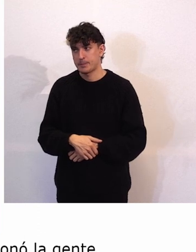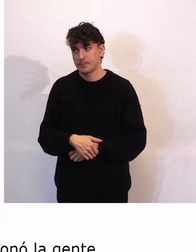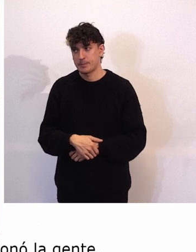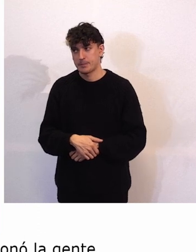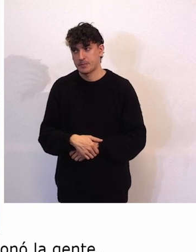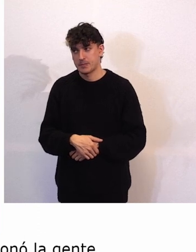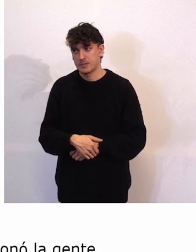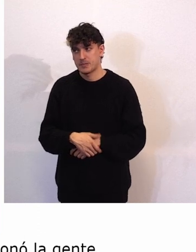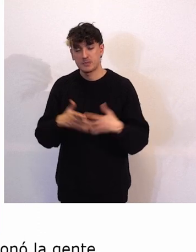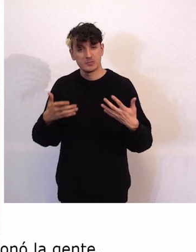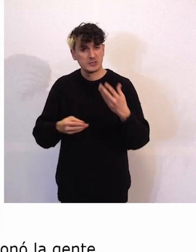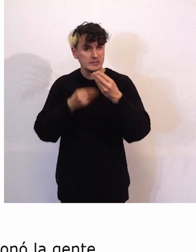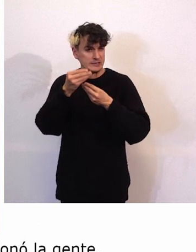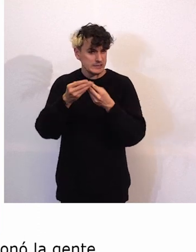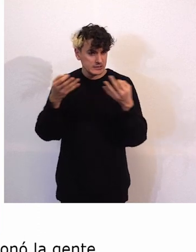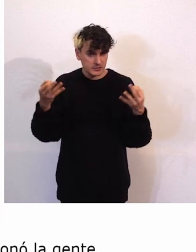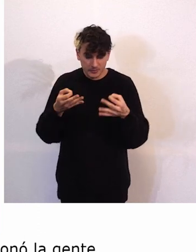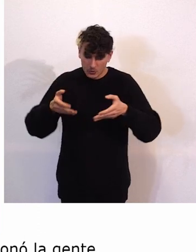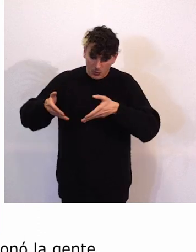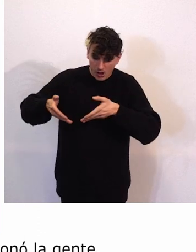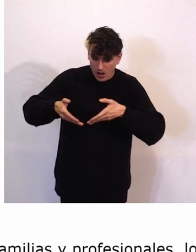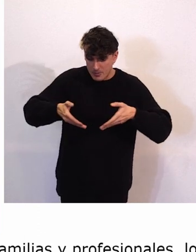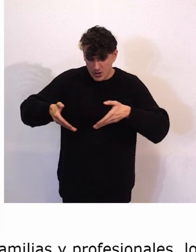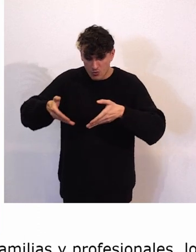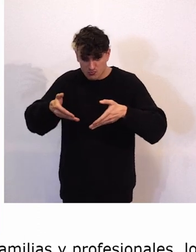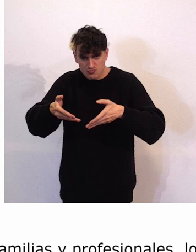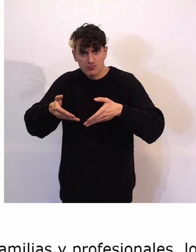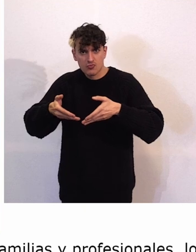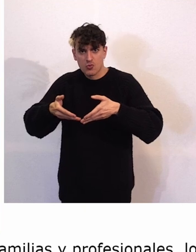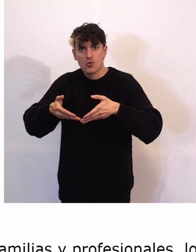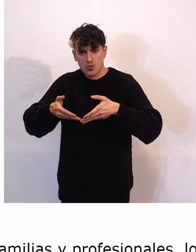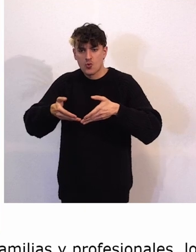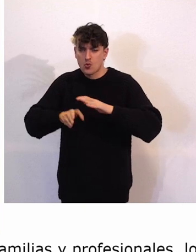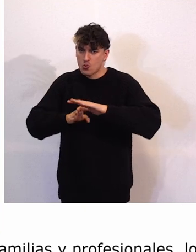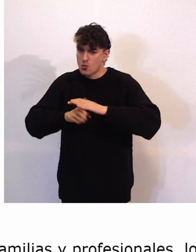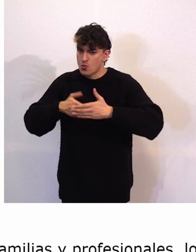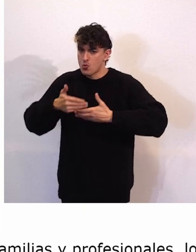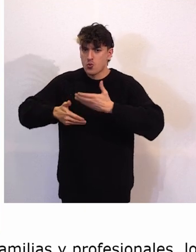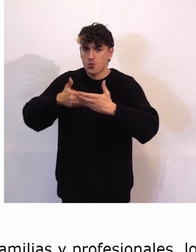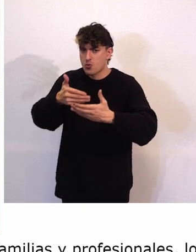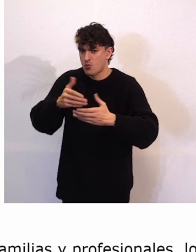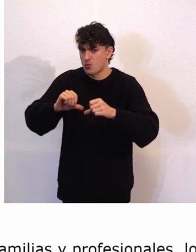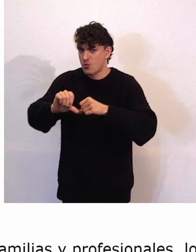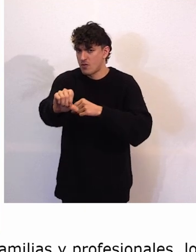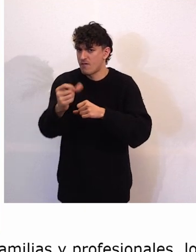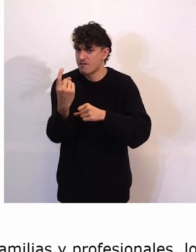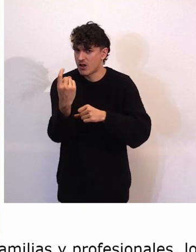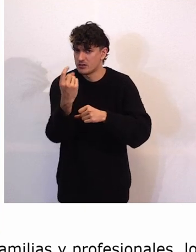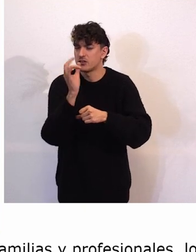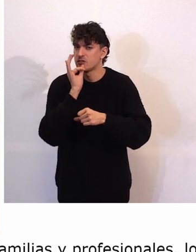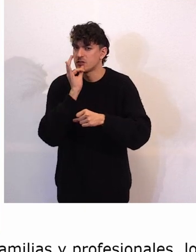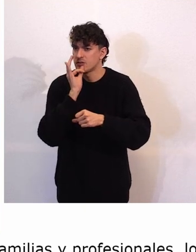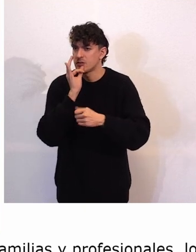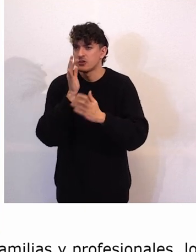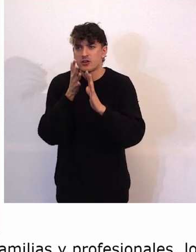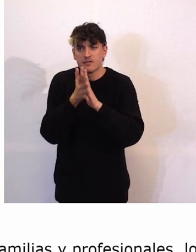Lo que hemos hecho ha sido andar un camino, que aún queda mucho por hacer, pero ha sido un camino desde el simbolismo, de que estuviera allí